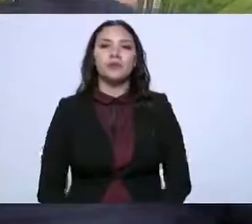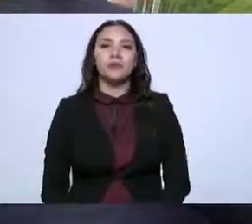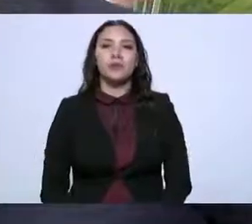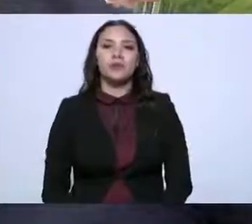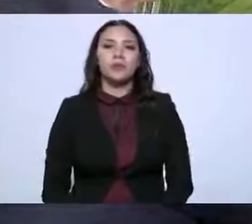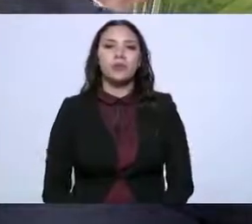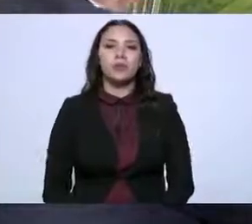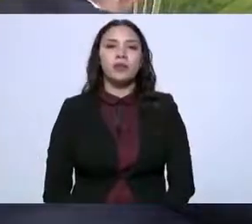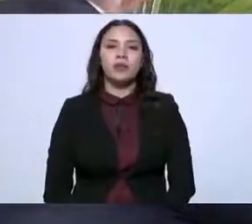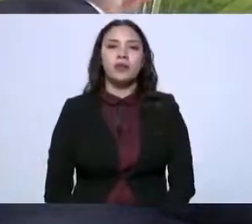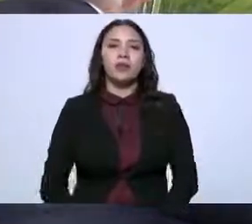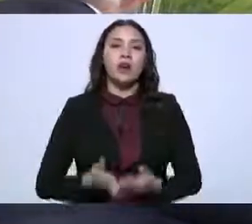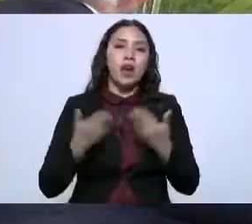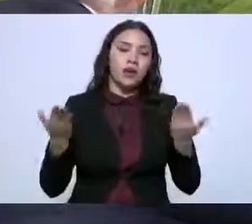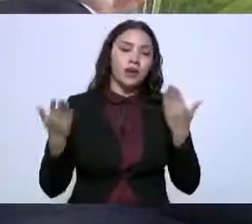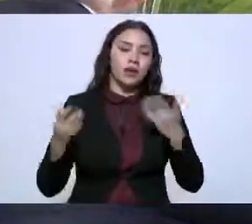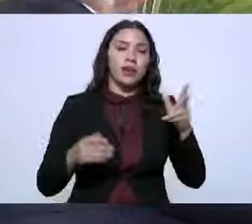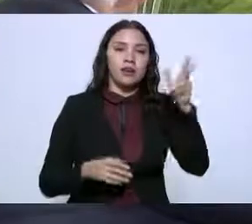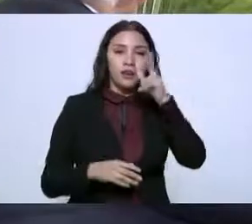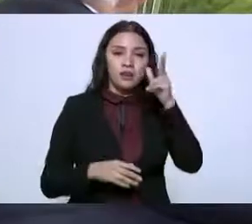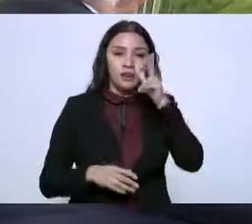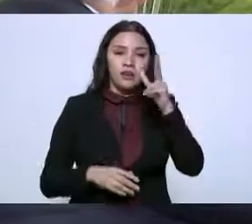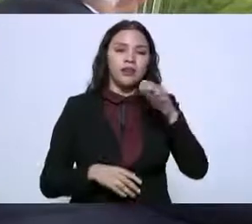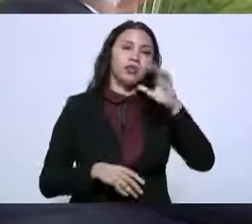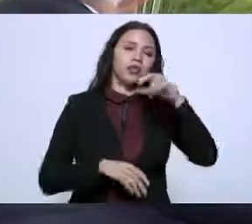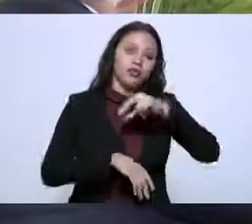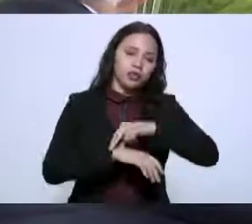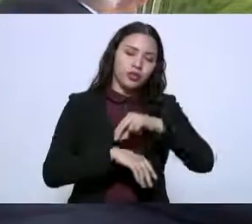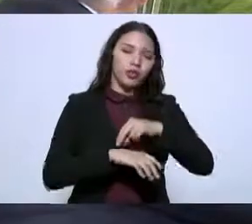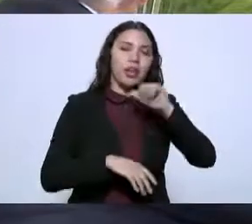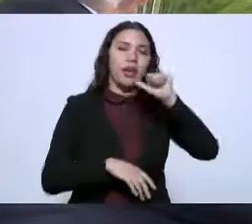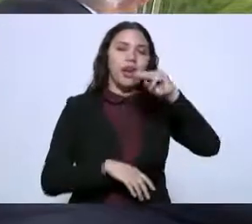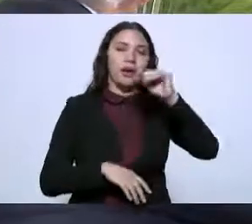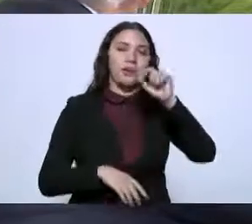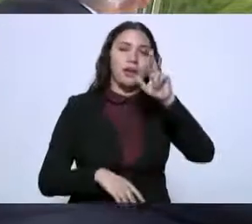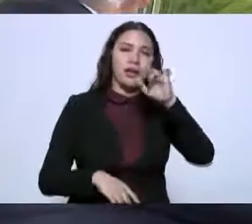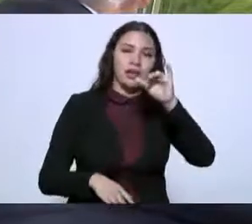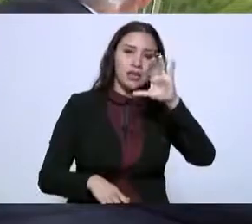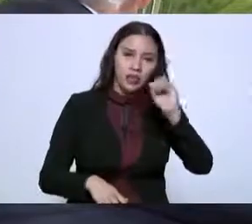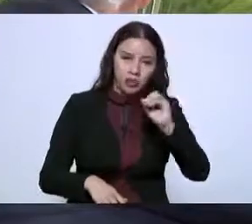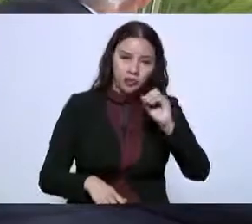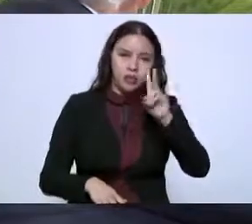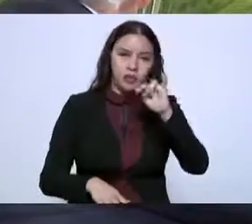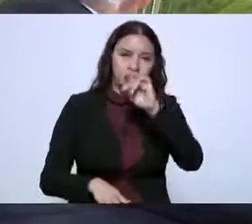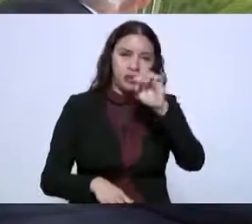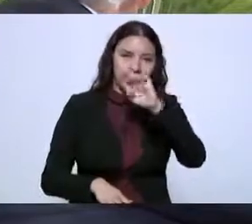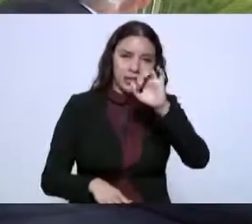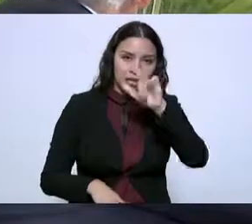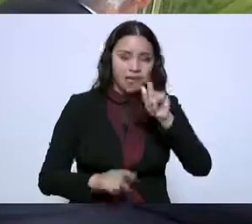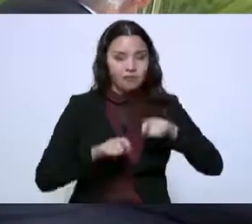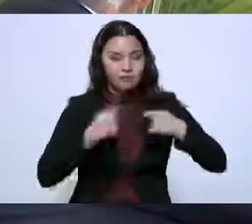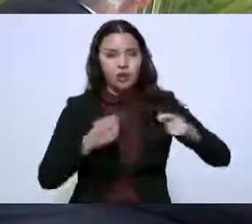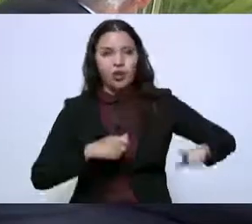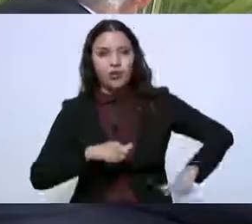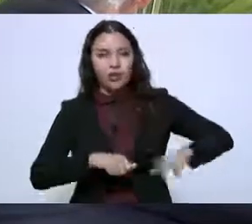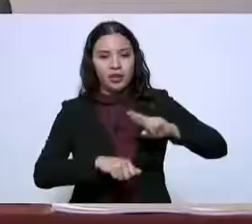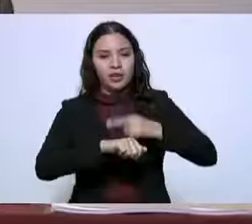interviene el doctor Américo Villarreal Anaya gobernador constitucional del estado de Tamaulipas